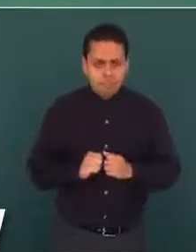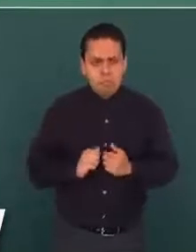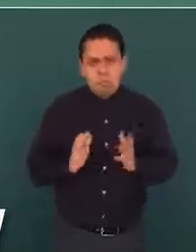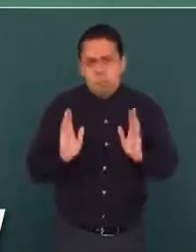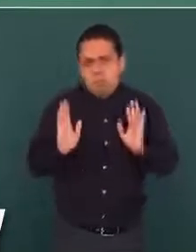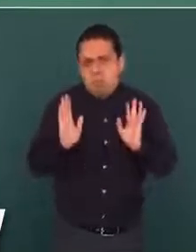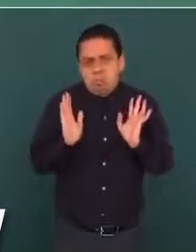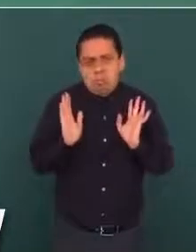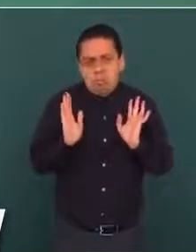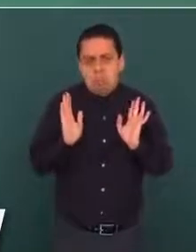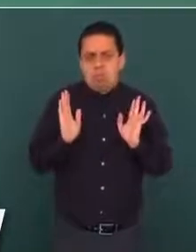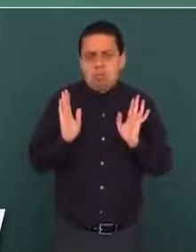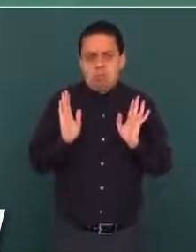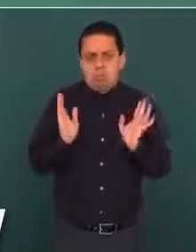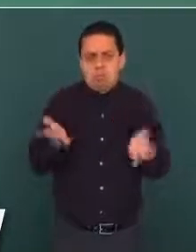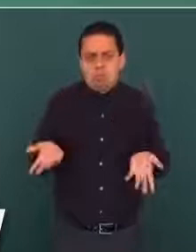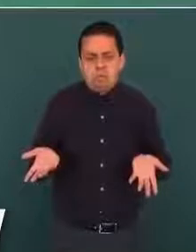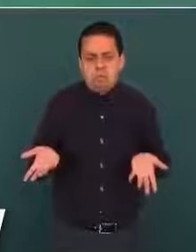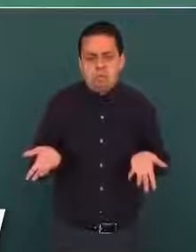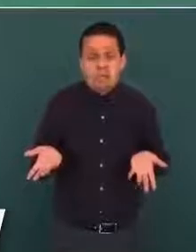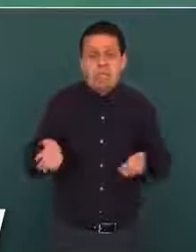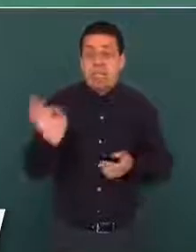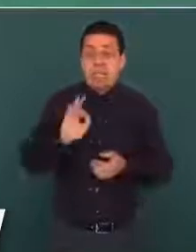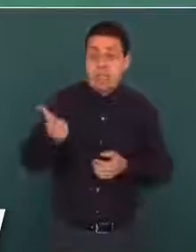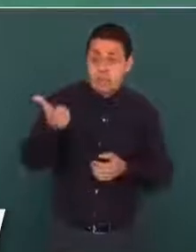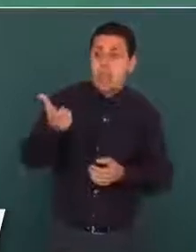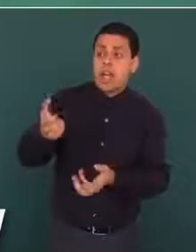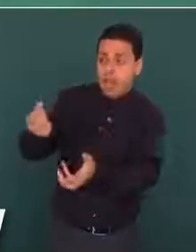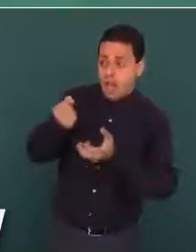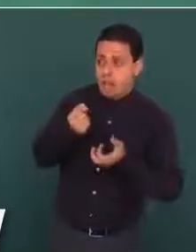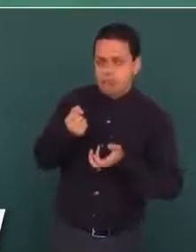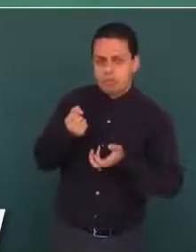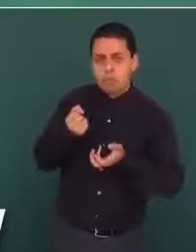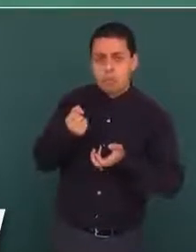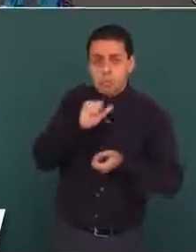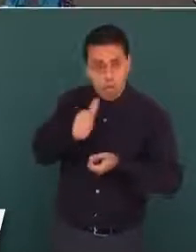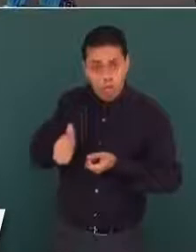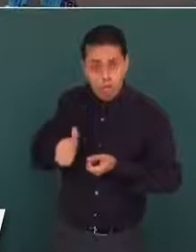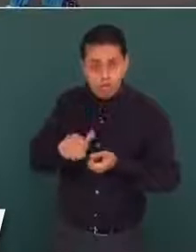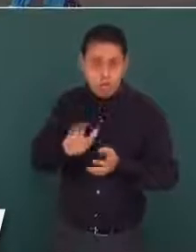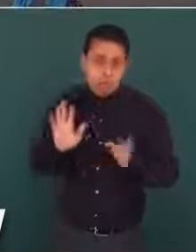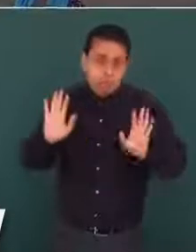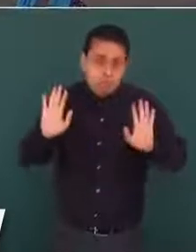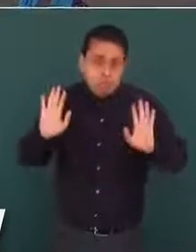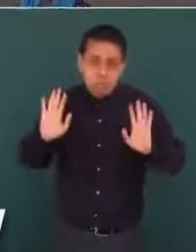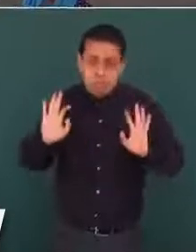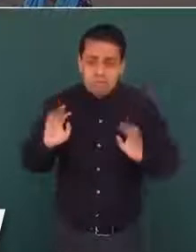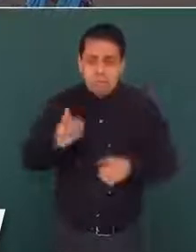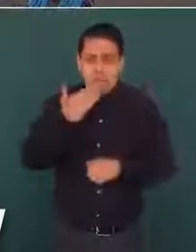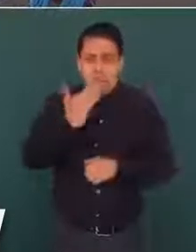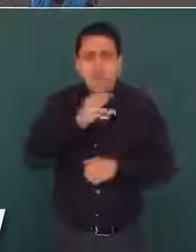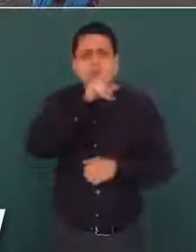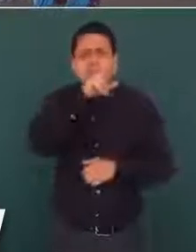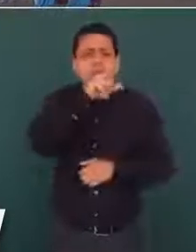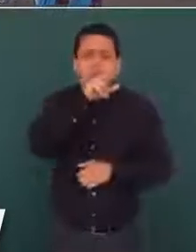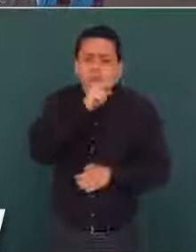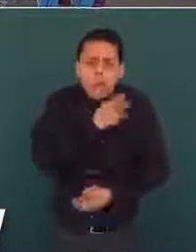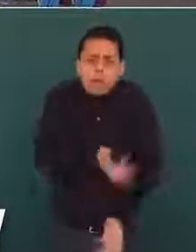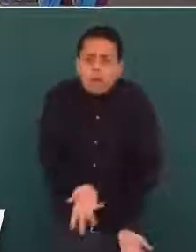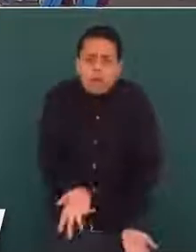si no recibieron dinero, pues que no se preocupen,